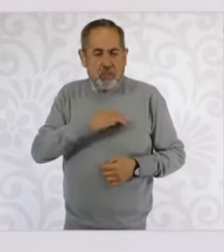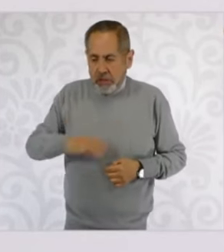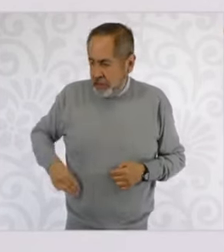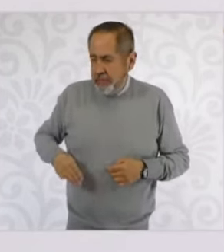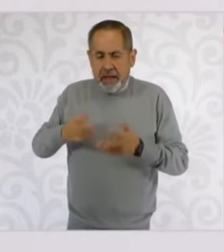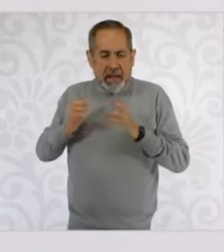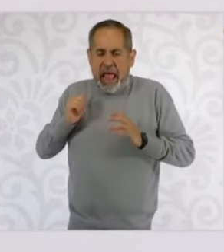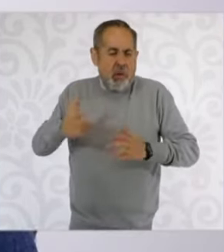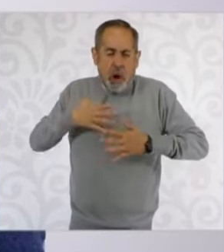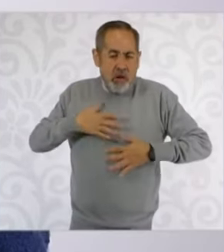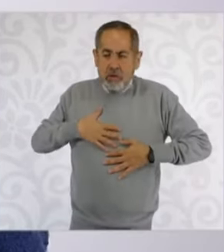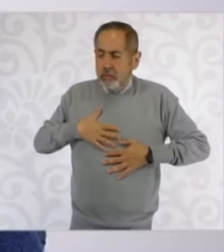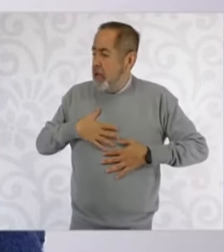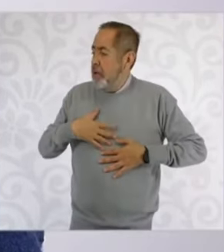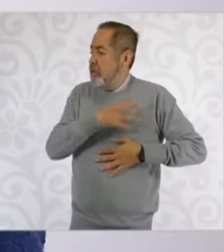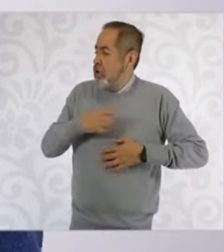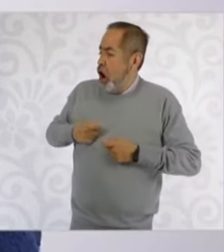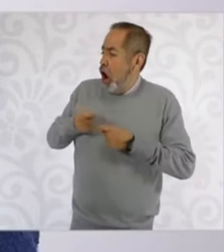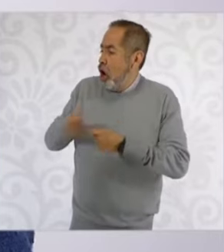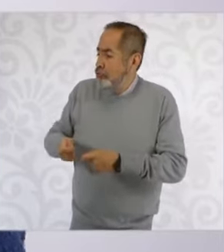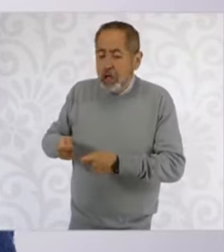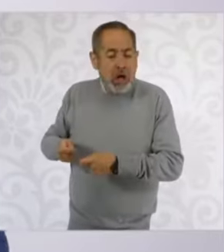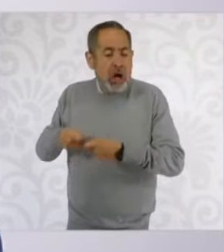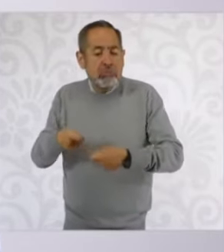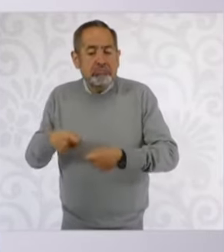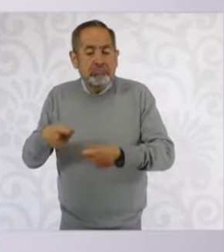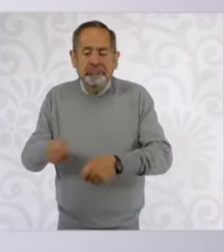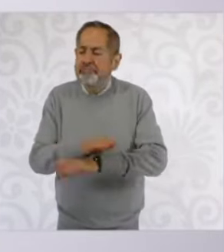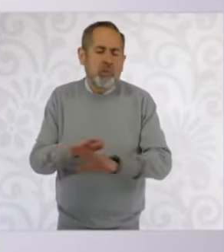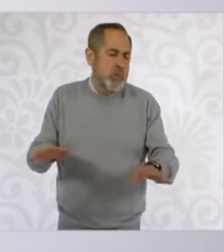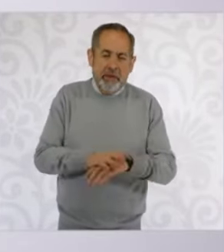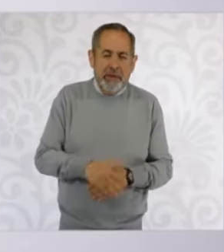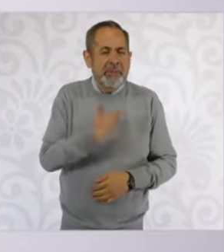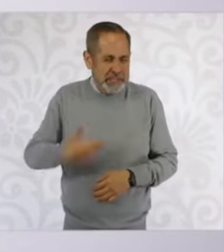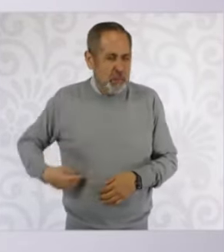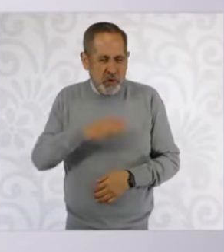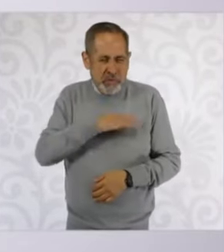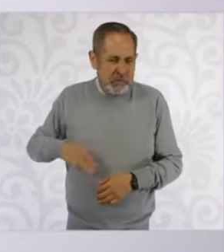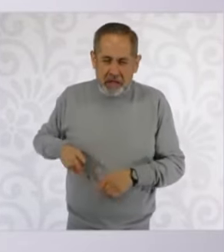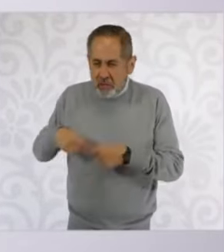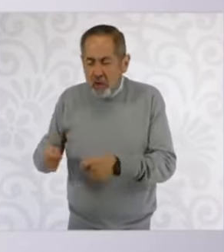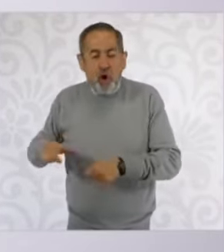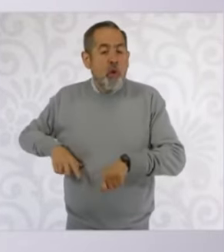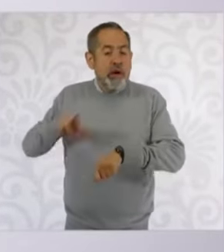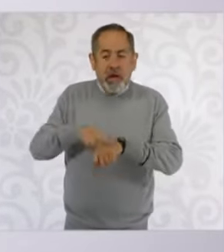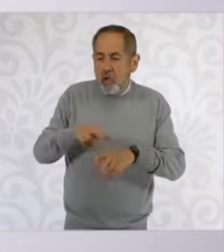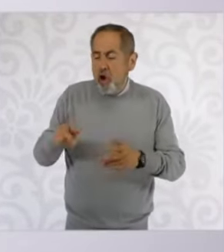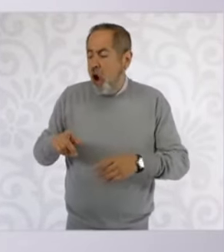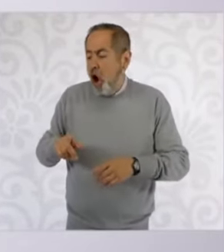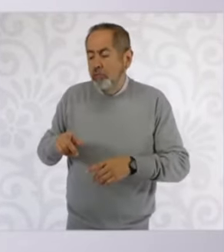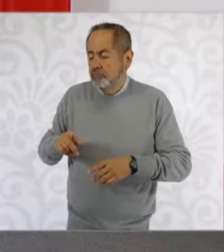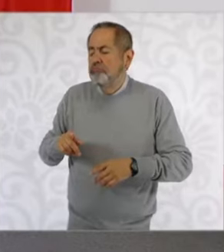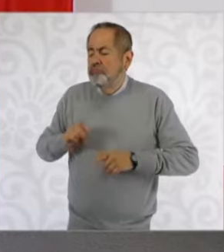directo, particularmente en el Ejecutivo, es decir, presidencias municipales, gubernaturas y presidencia de la